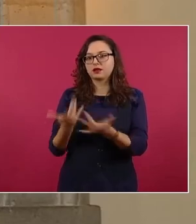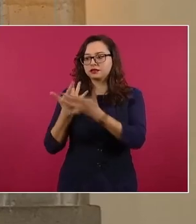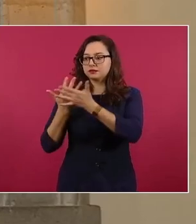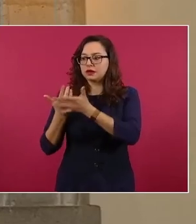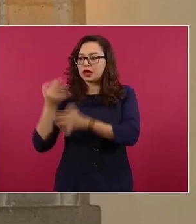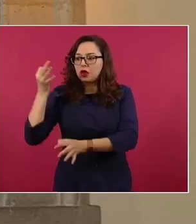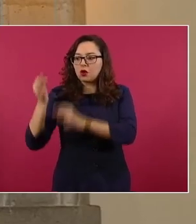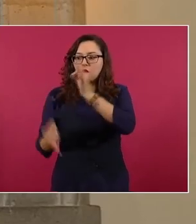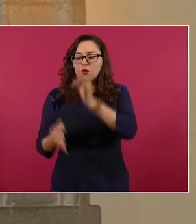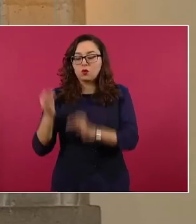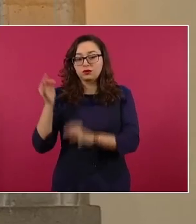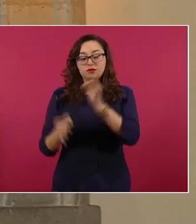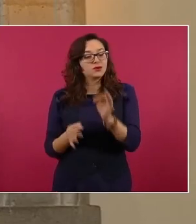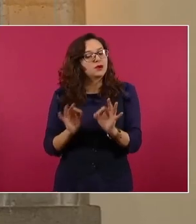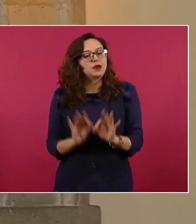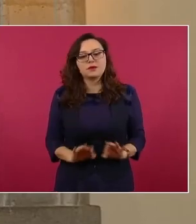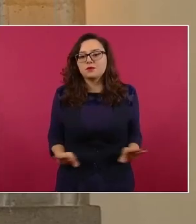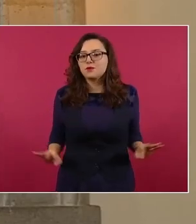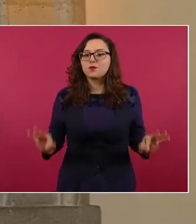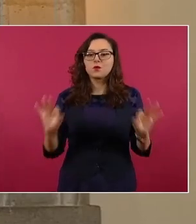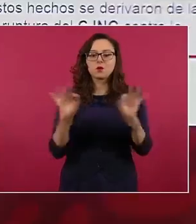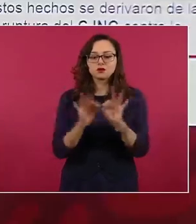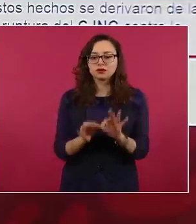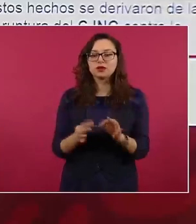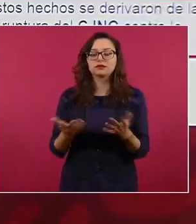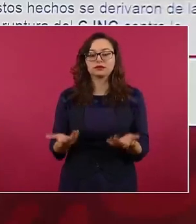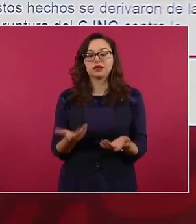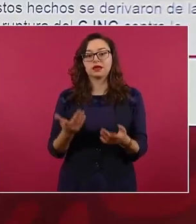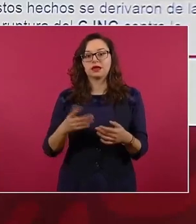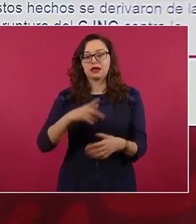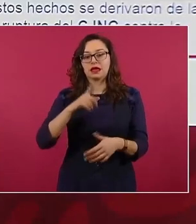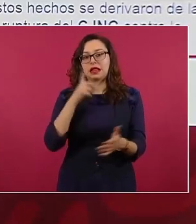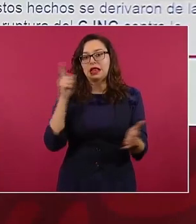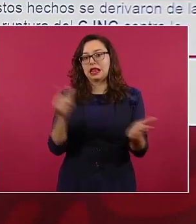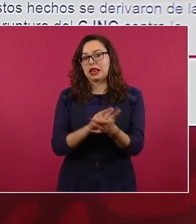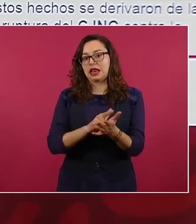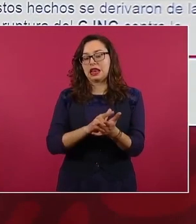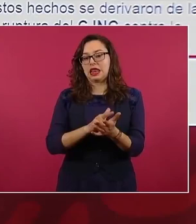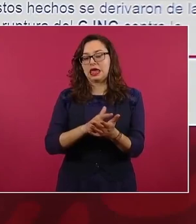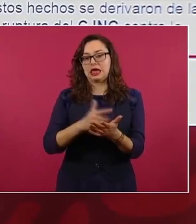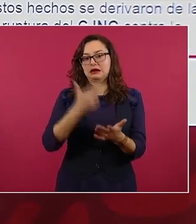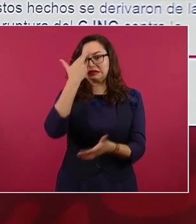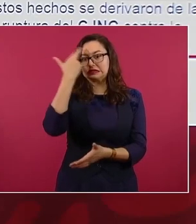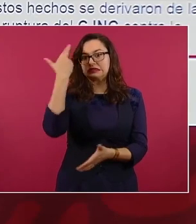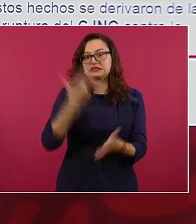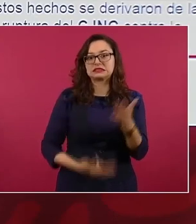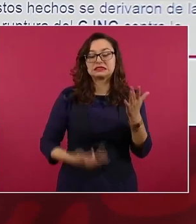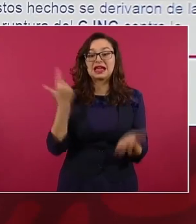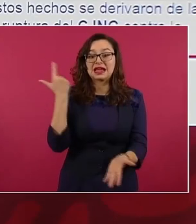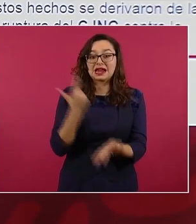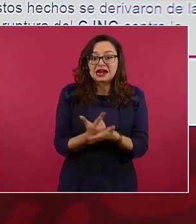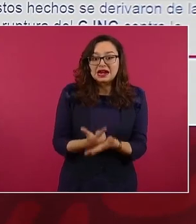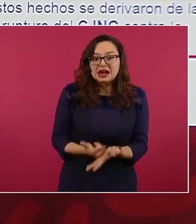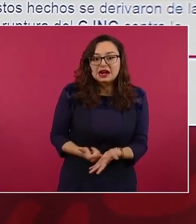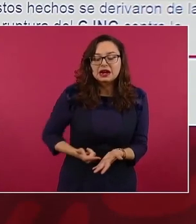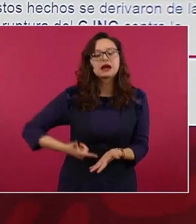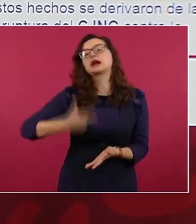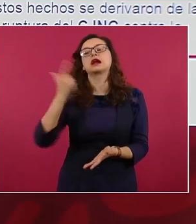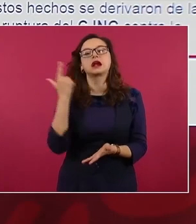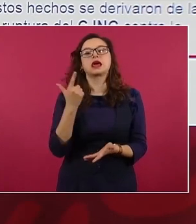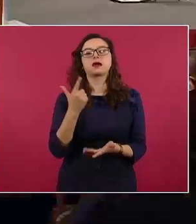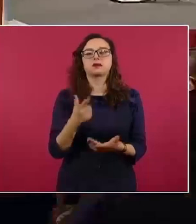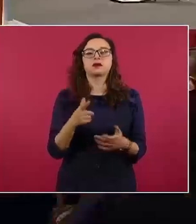delitos de delincuencia organizada y delitos financieros o llevados a cabo por servidores